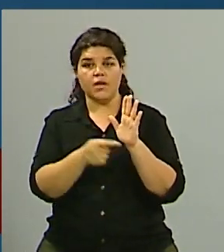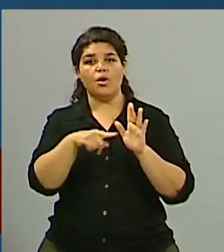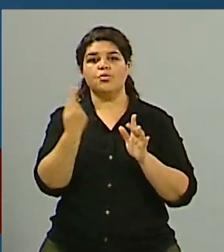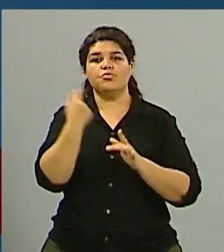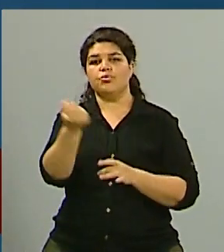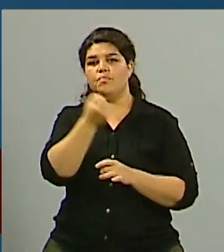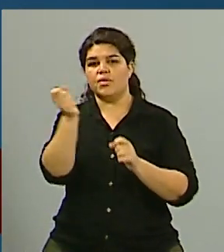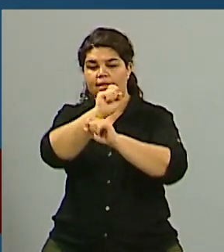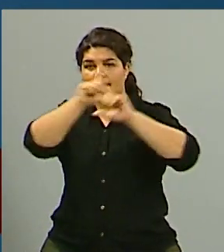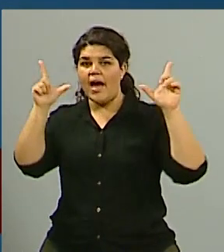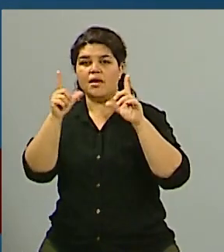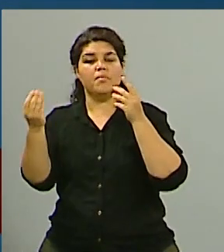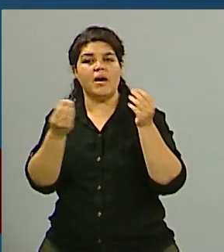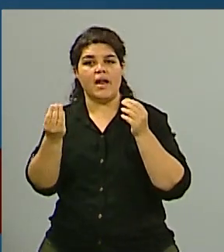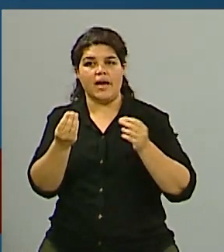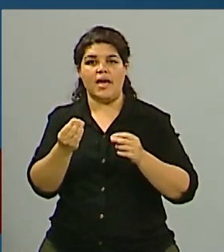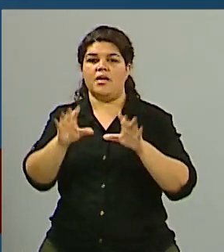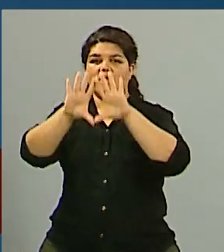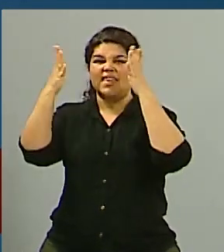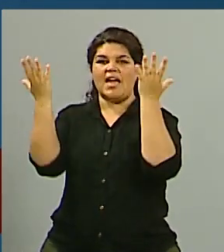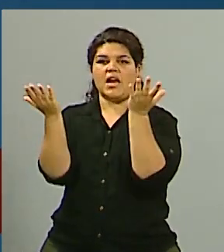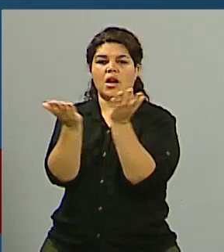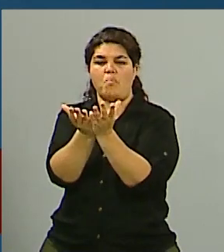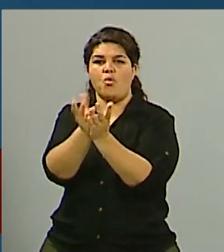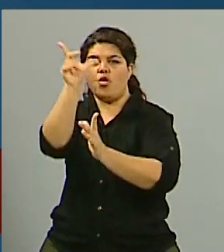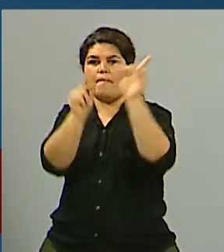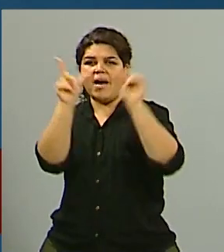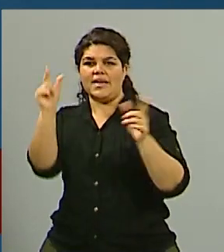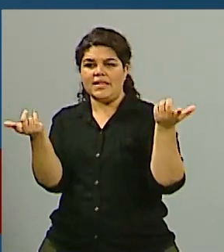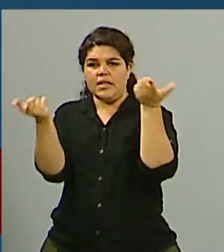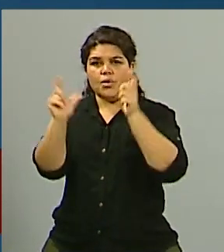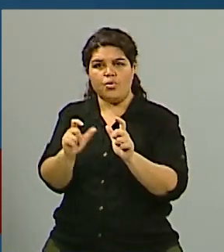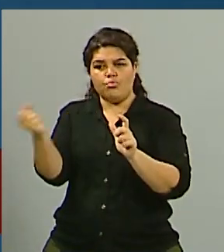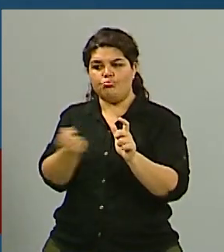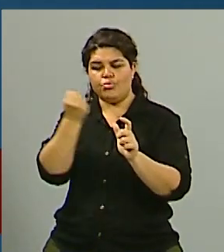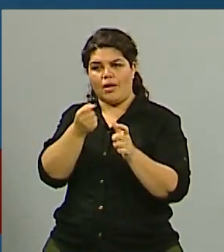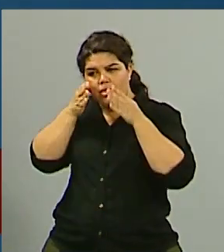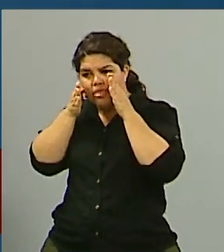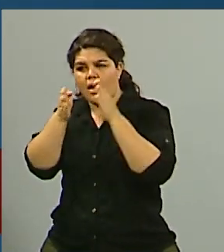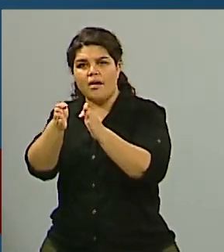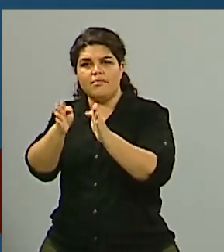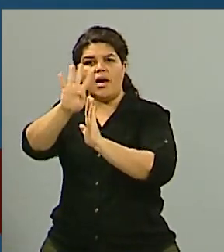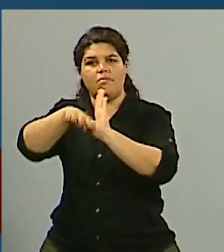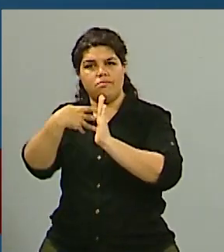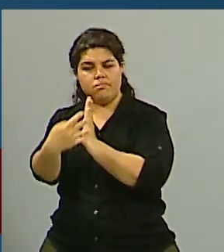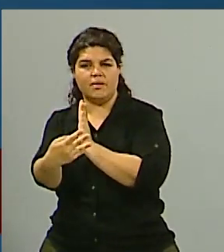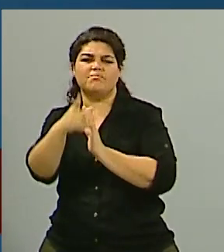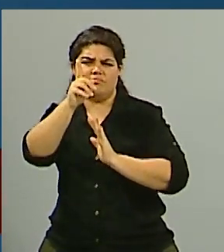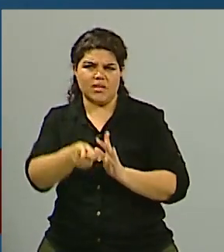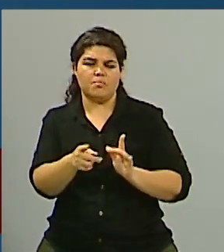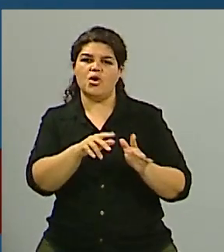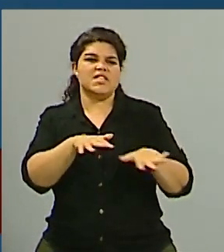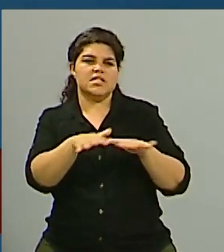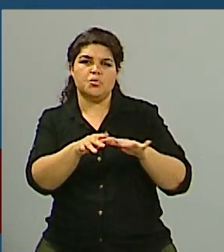las oportunidades que brinde el escenario internacional. Así es como países que han tenido temas territoriales de esta